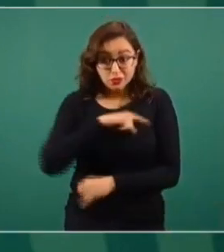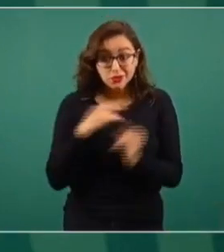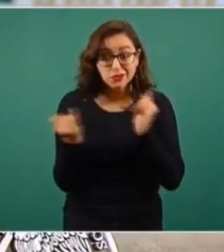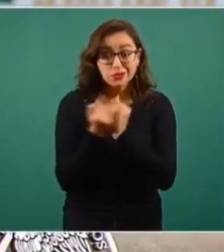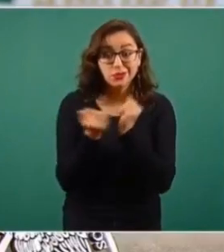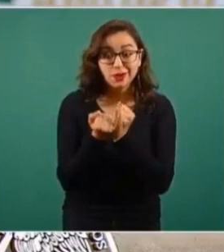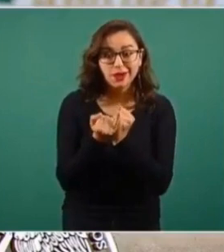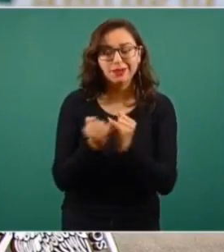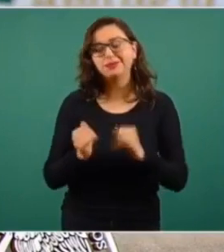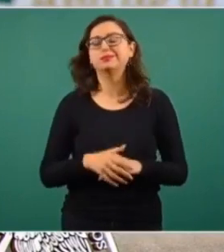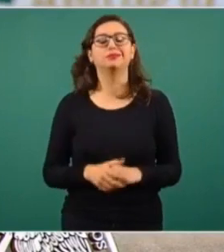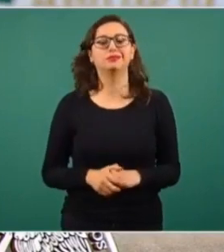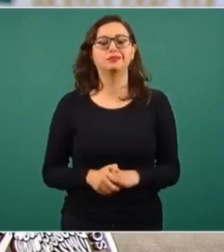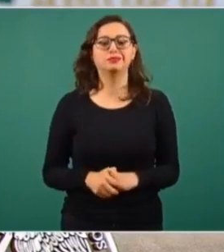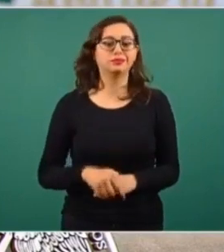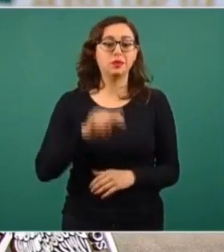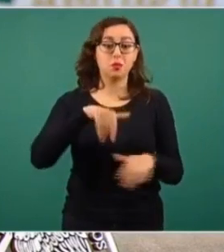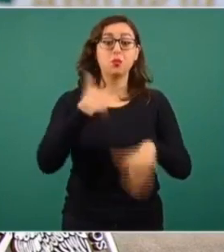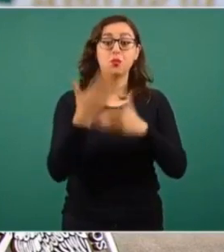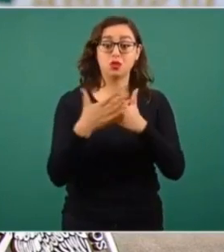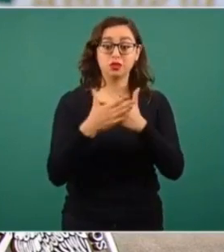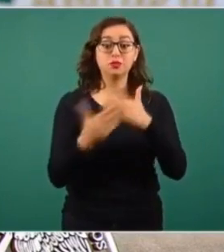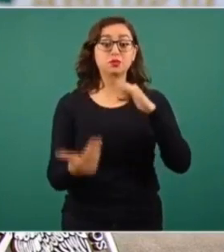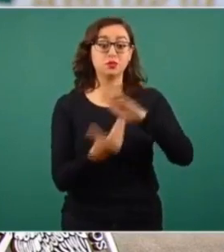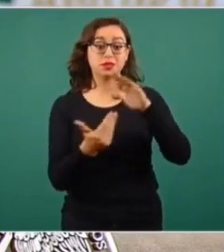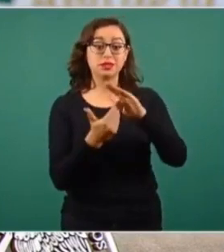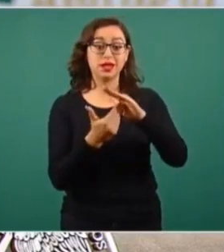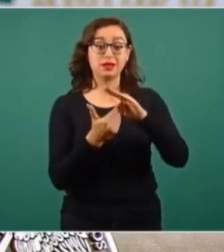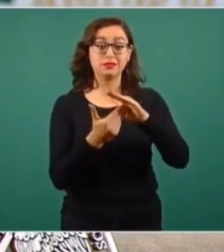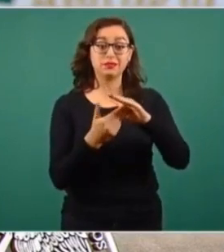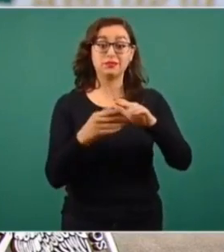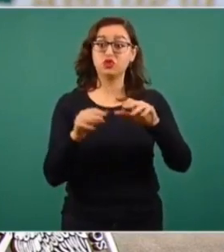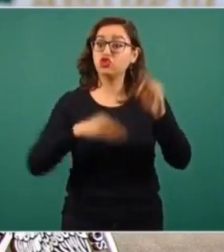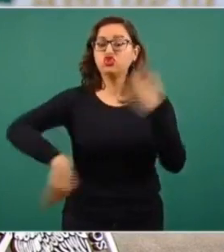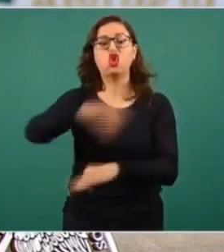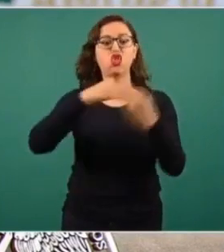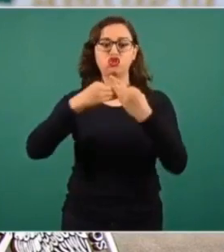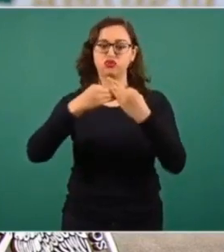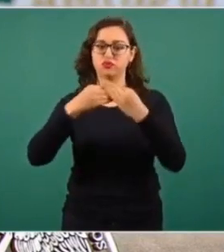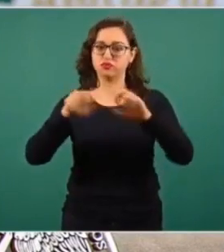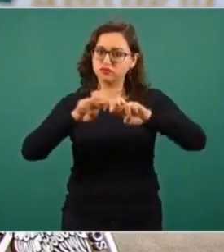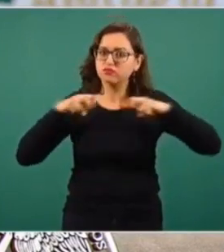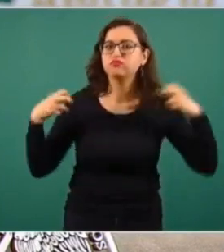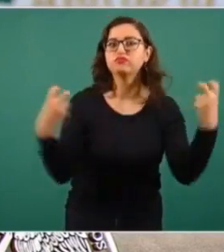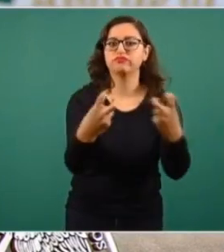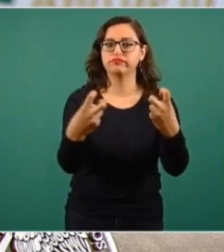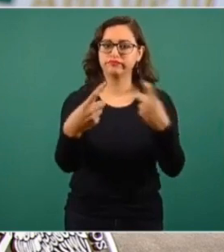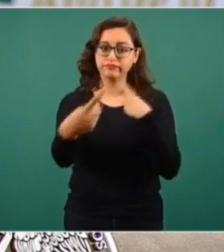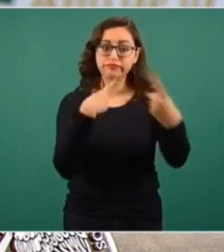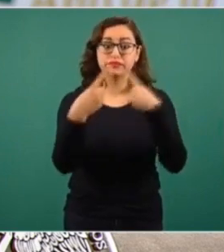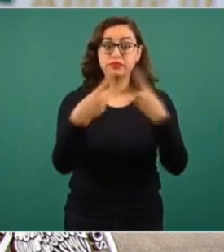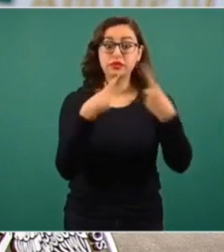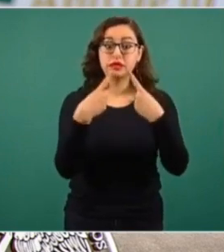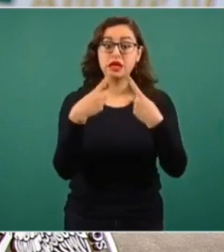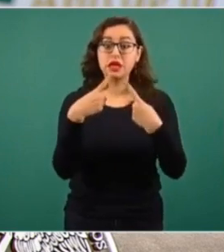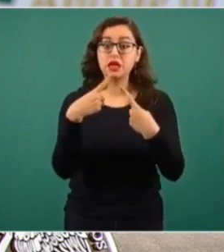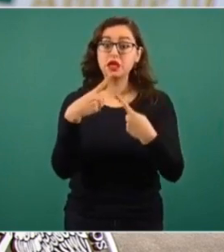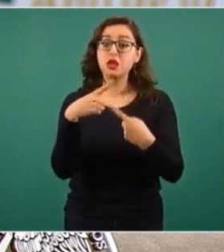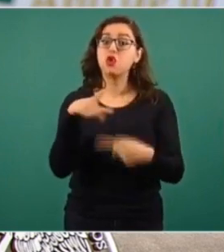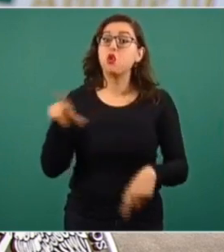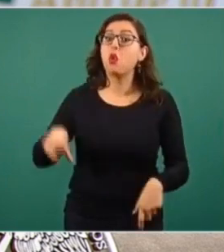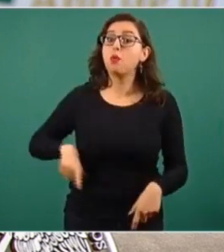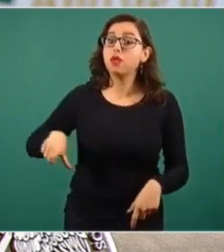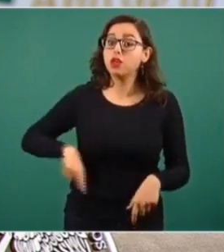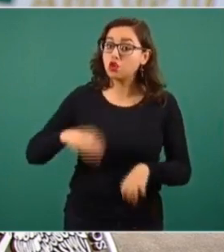el gobierno del Estado. Es su responsabilidad, es la autoridad de gobierno en la entidad y